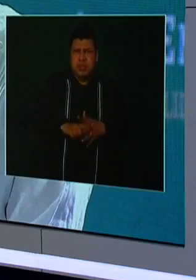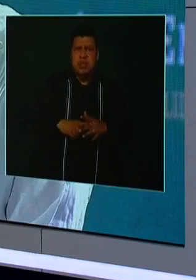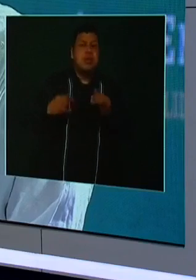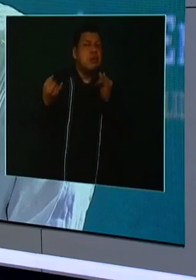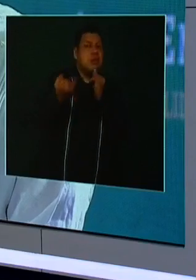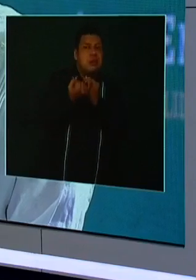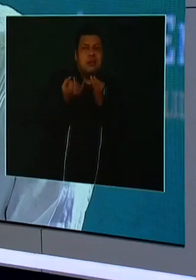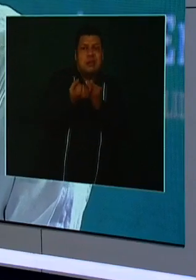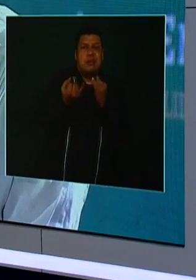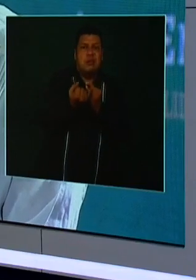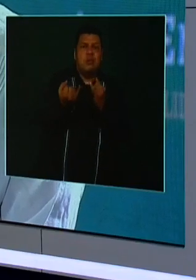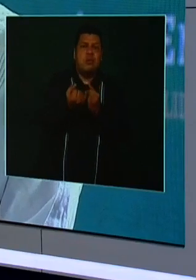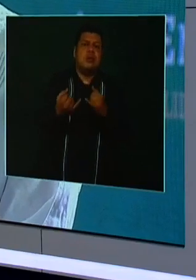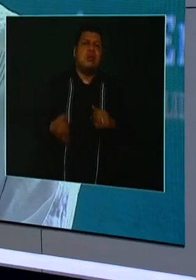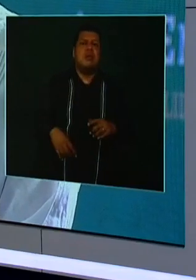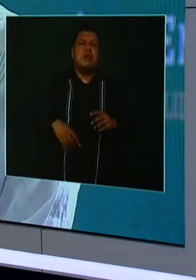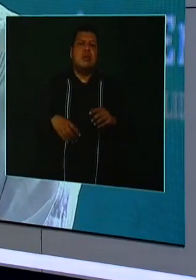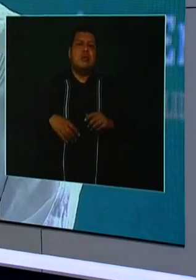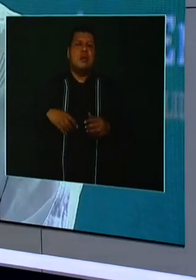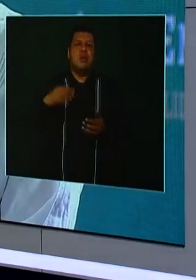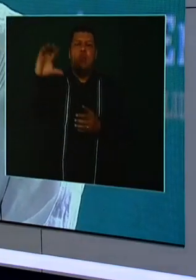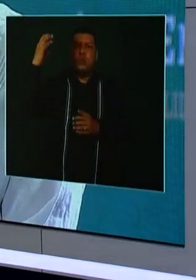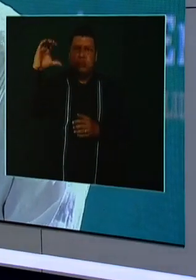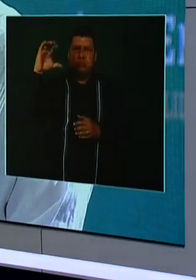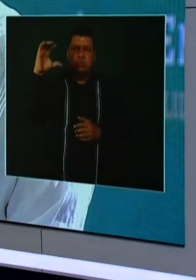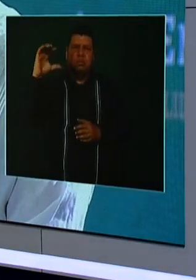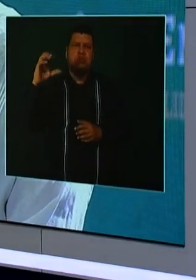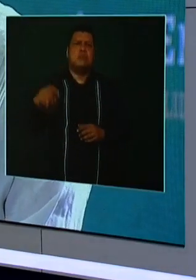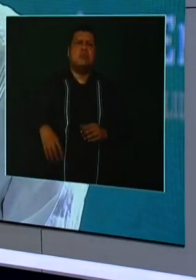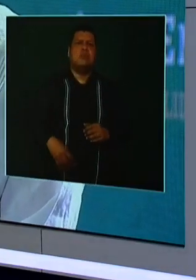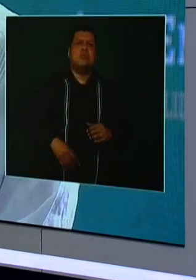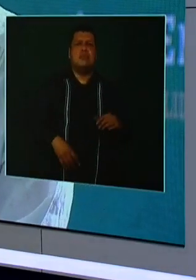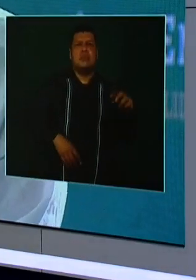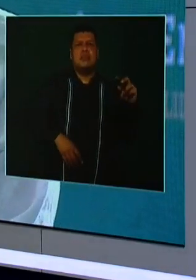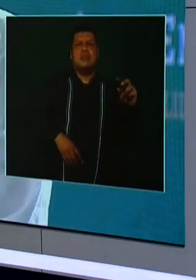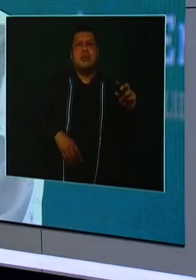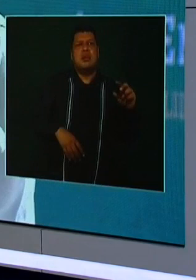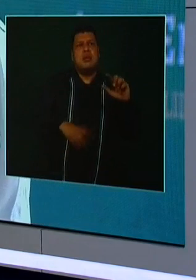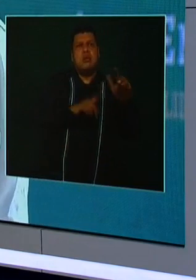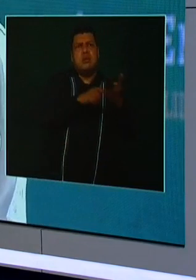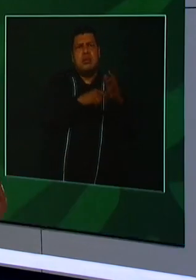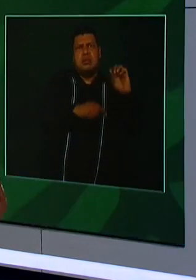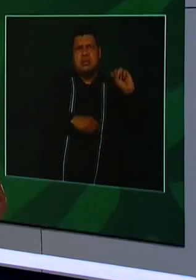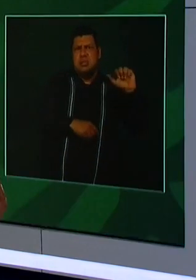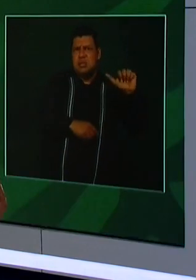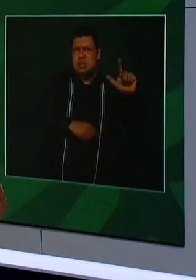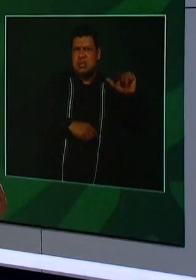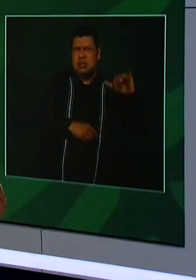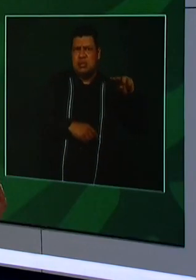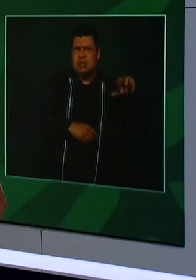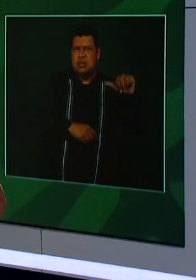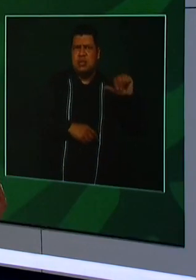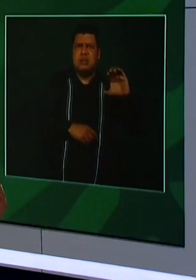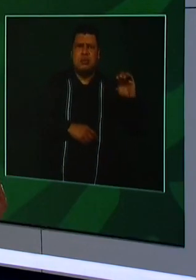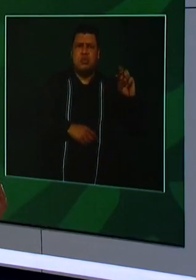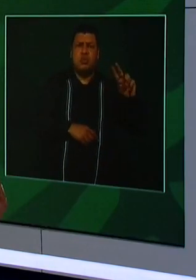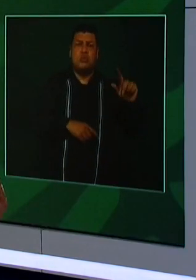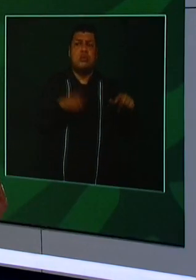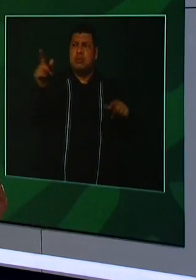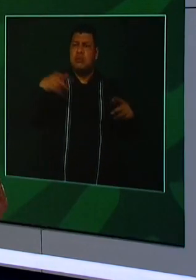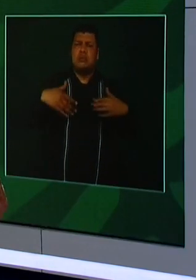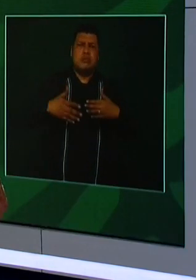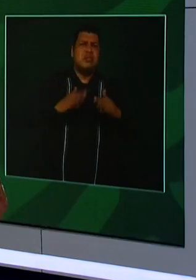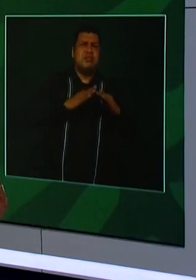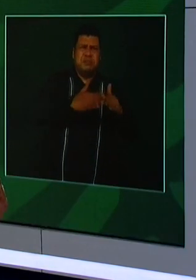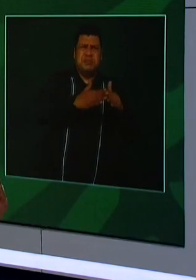Bueno, fue la mañanera al presidente, este viernes el presidente Andrés Manuel López Obrador hizo referencia al acuerdo alcanzado con el gobierno de Estados Unidos para que México